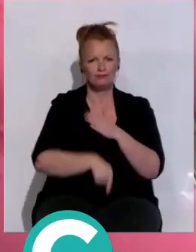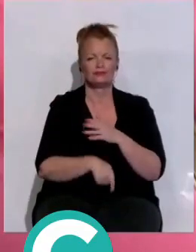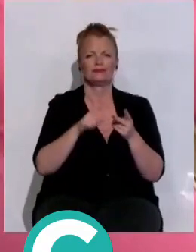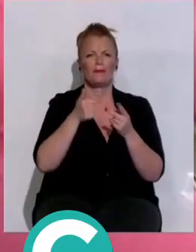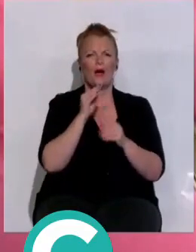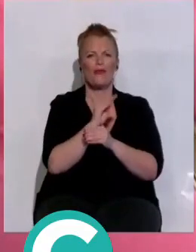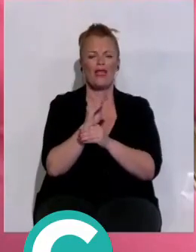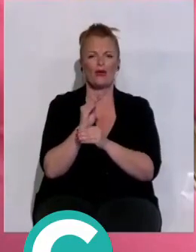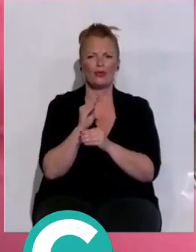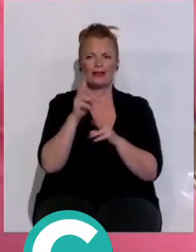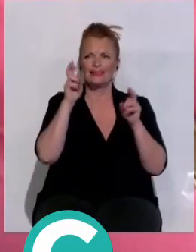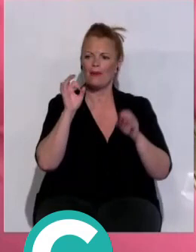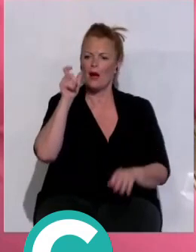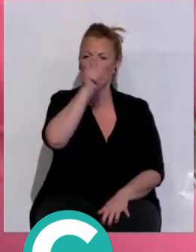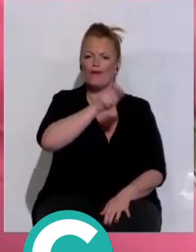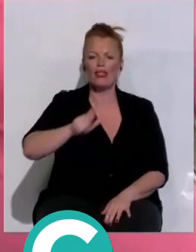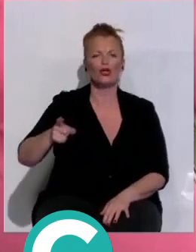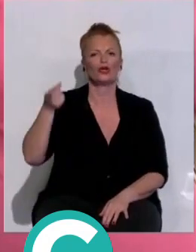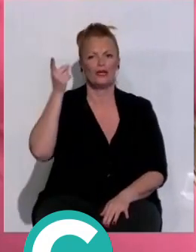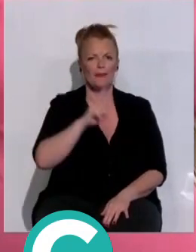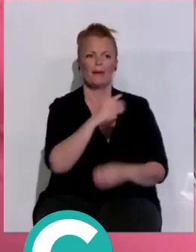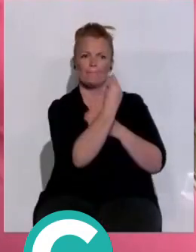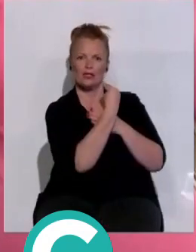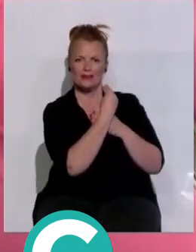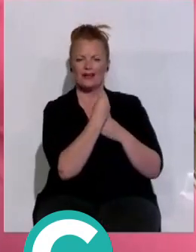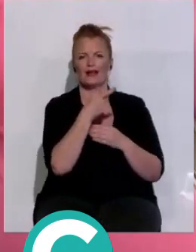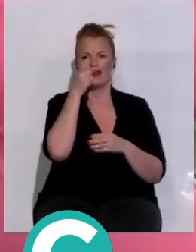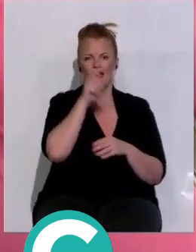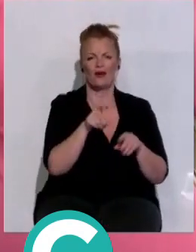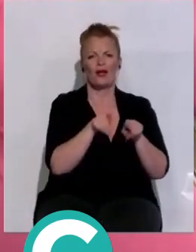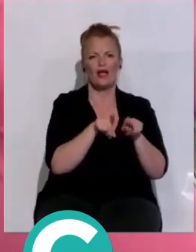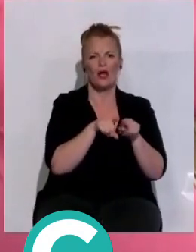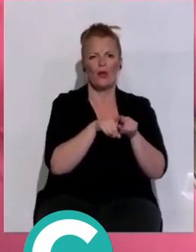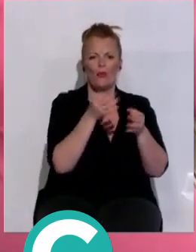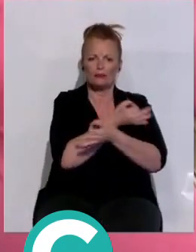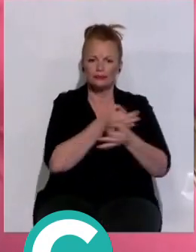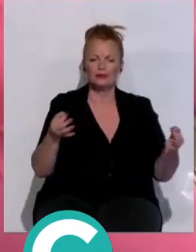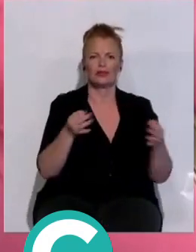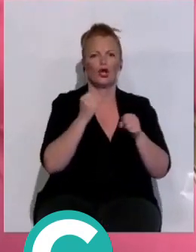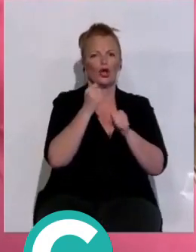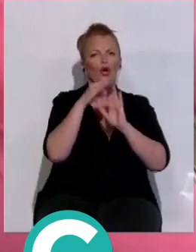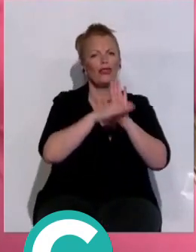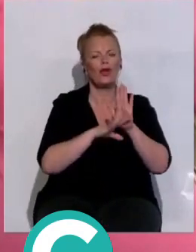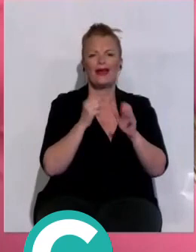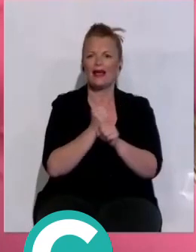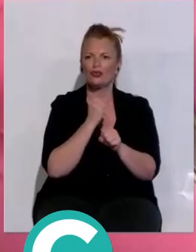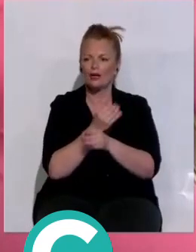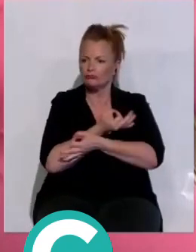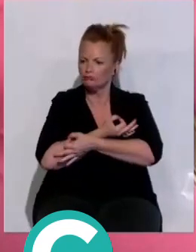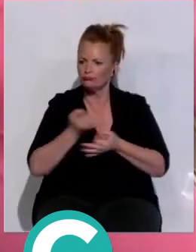cuidados no solamente de la población, sino también de quienes nos cuidan, dignificando las condiciones laborales, dignificando las